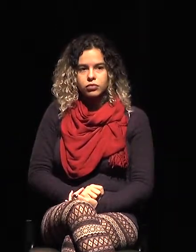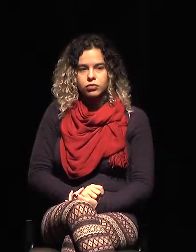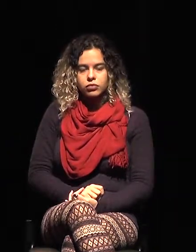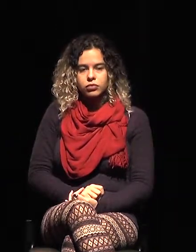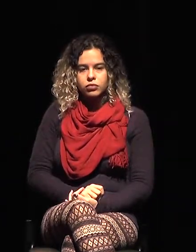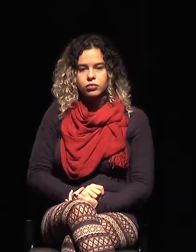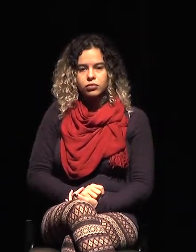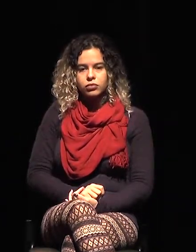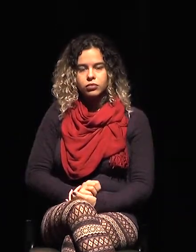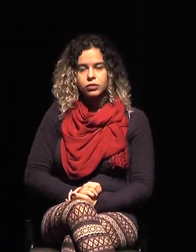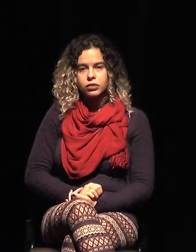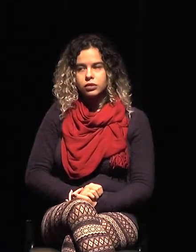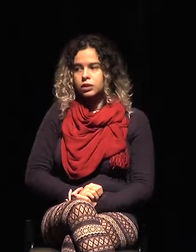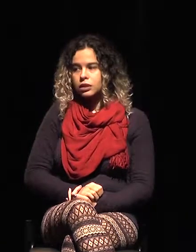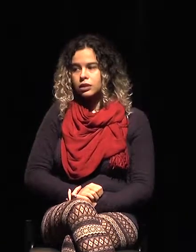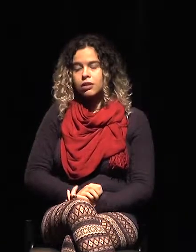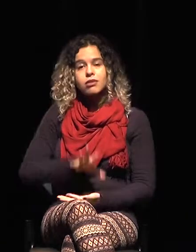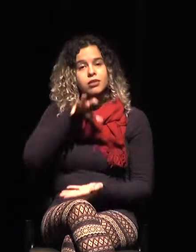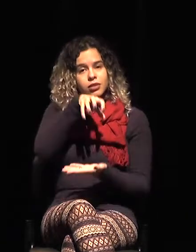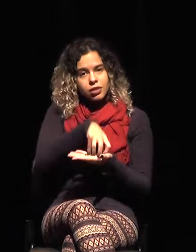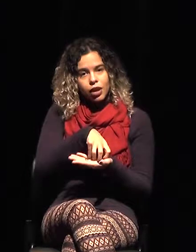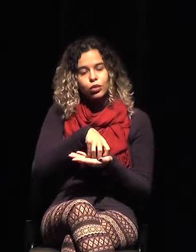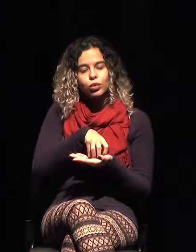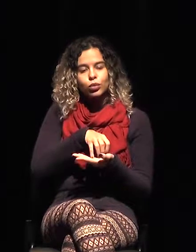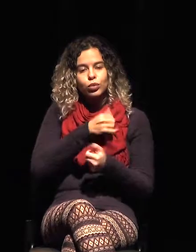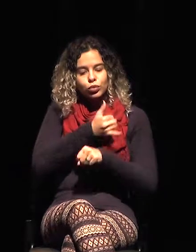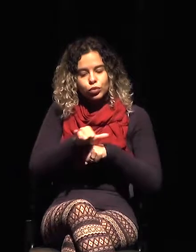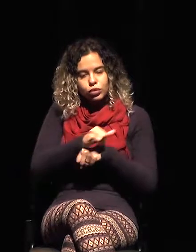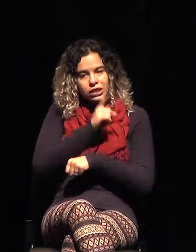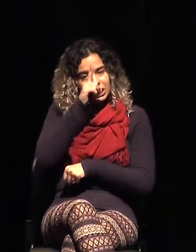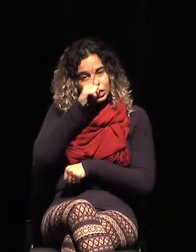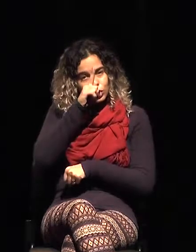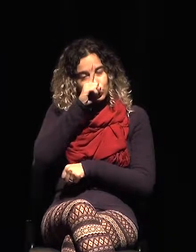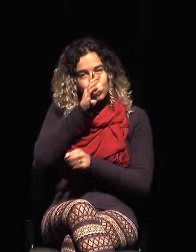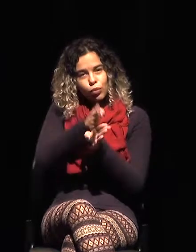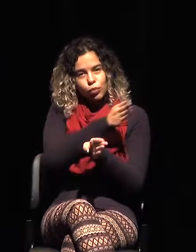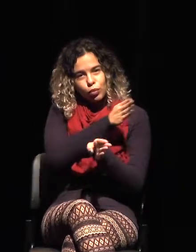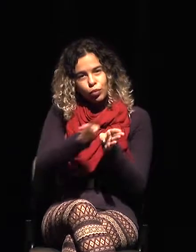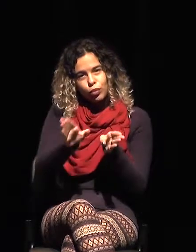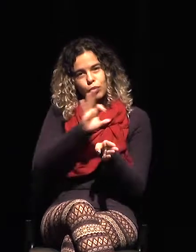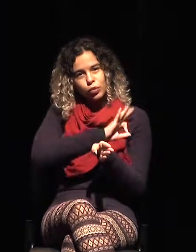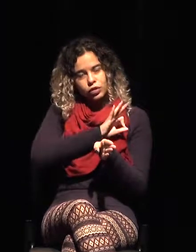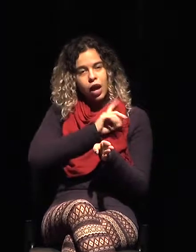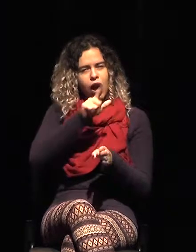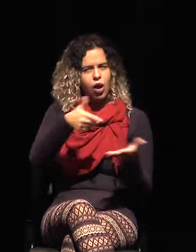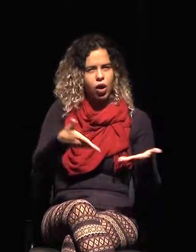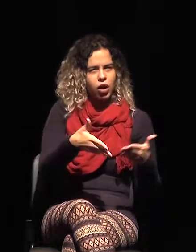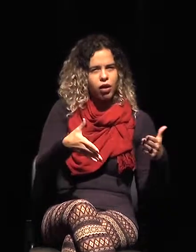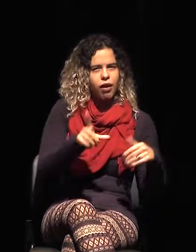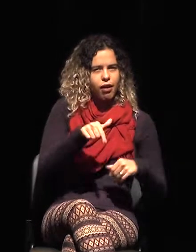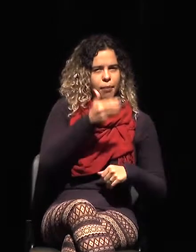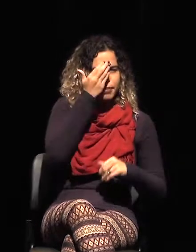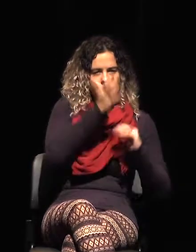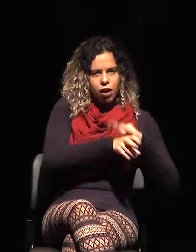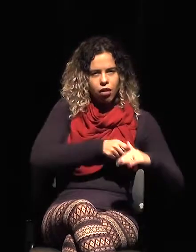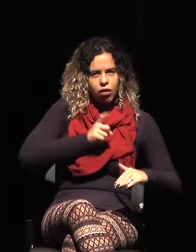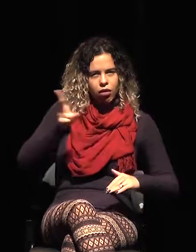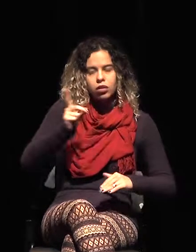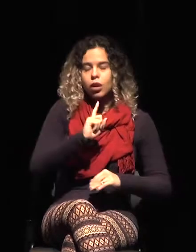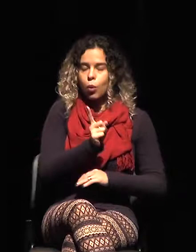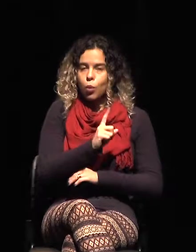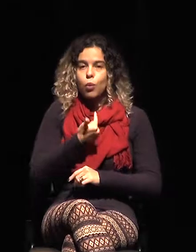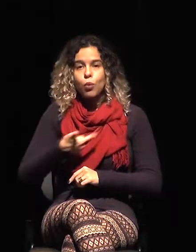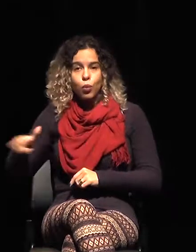Aduanero, que en realidad no es la Coordinación de Contrabando, es la de Aduana, que está en Río de Janeiro, ese centro.